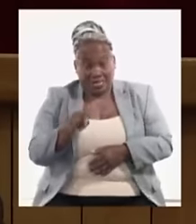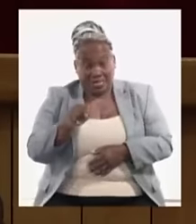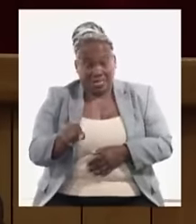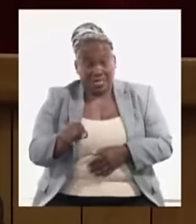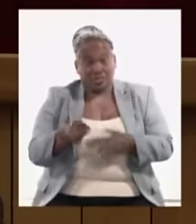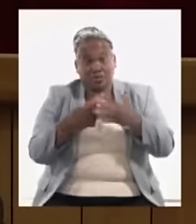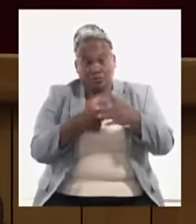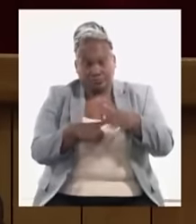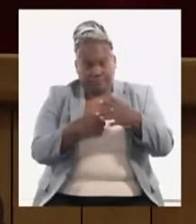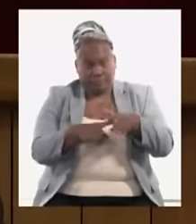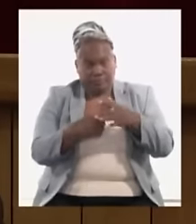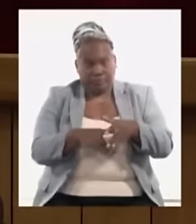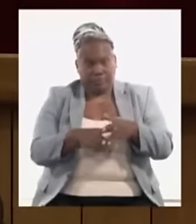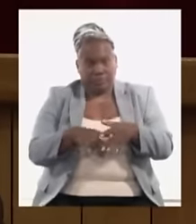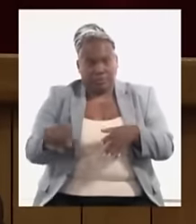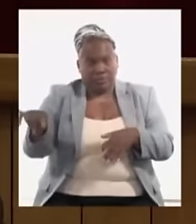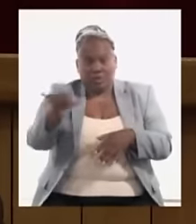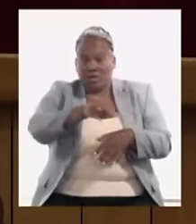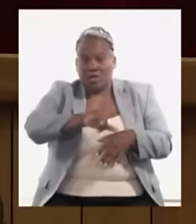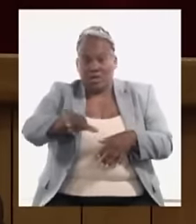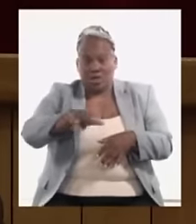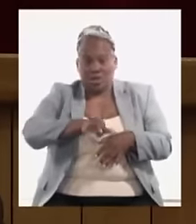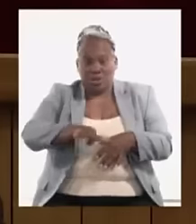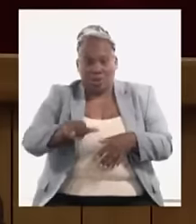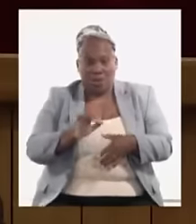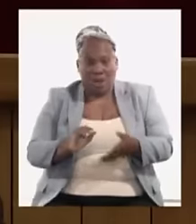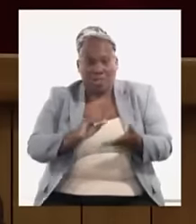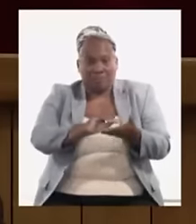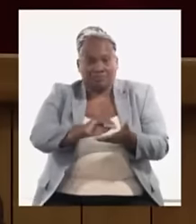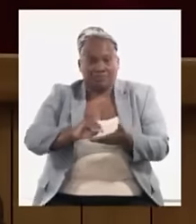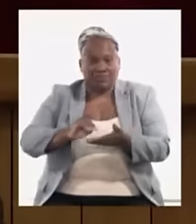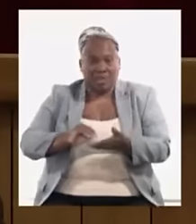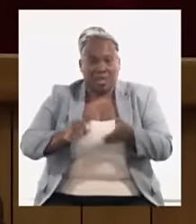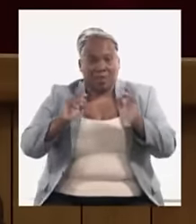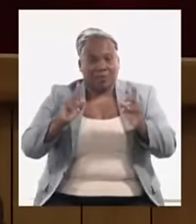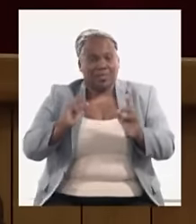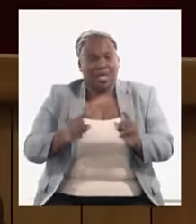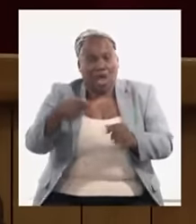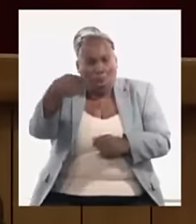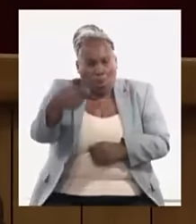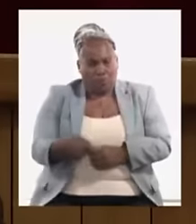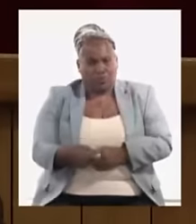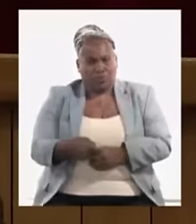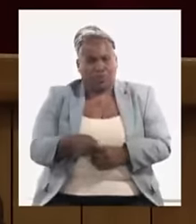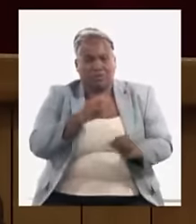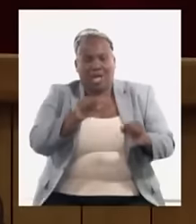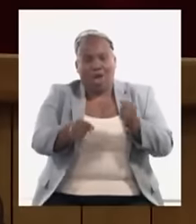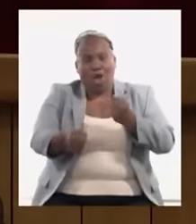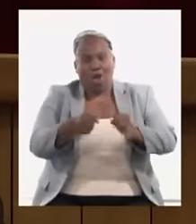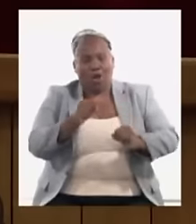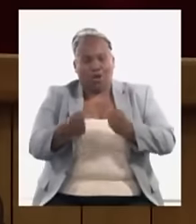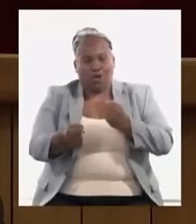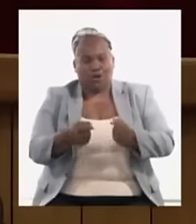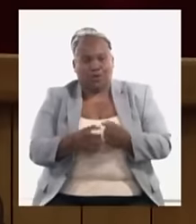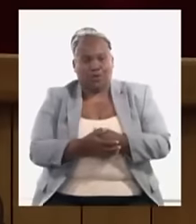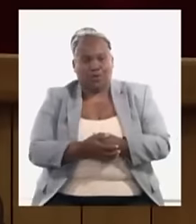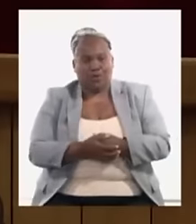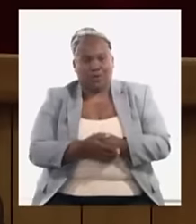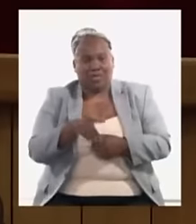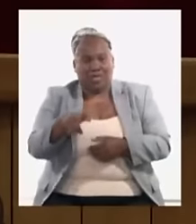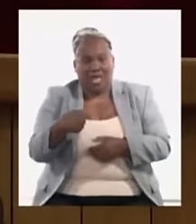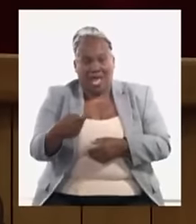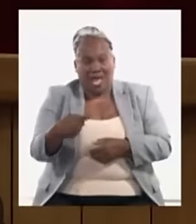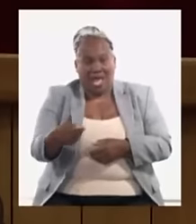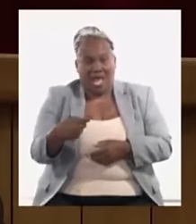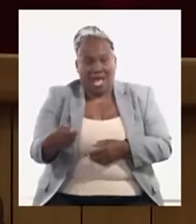resolverlo y a su vez implementar una política justa de ahorro de determinados gastos